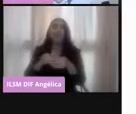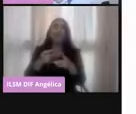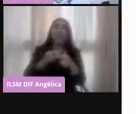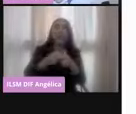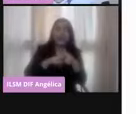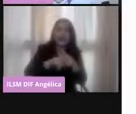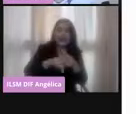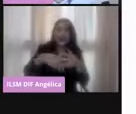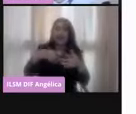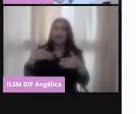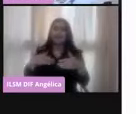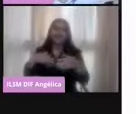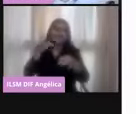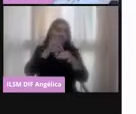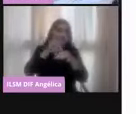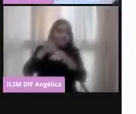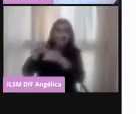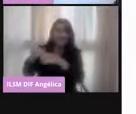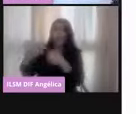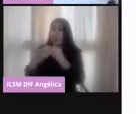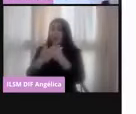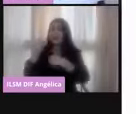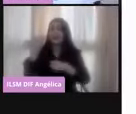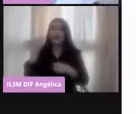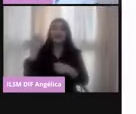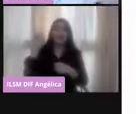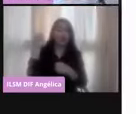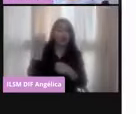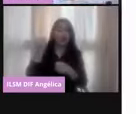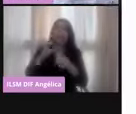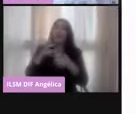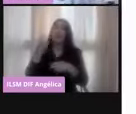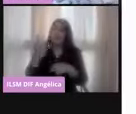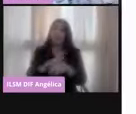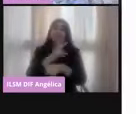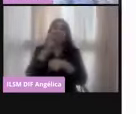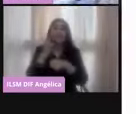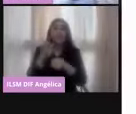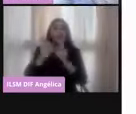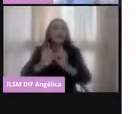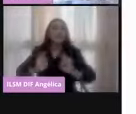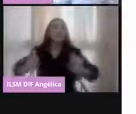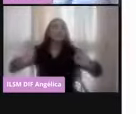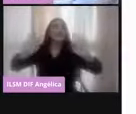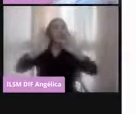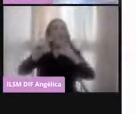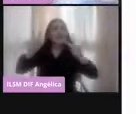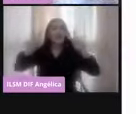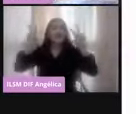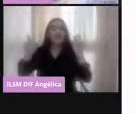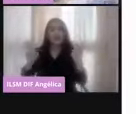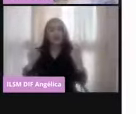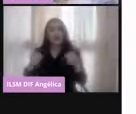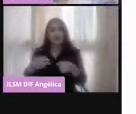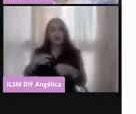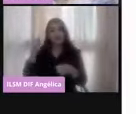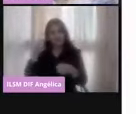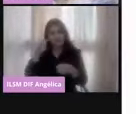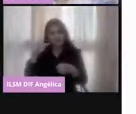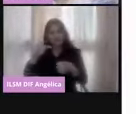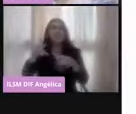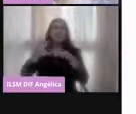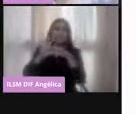electoral el próximo 6 de junio y por ello consideramos importante abordar este tema de la importancia de la participación